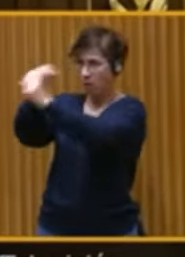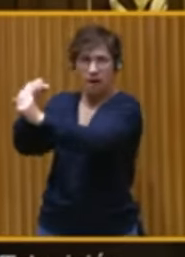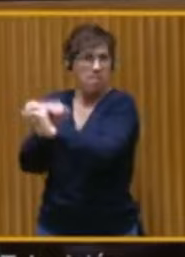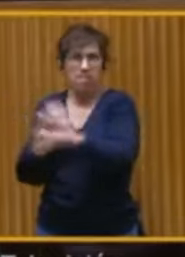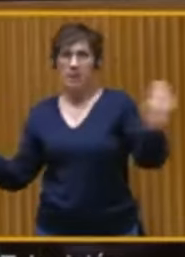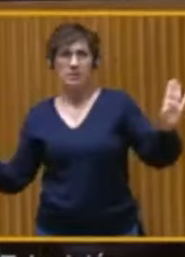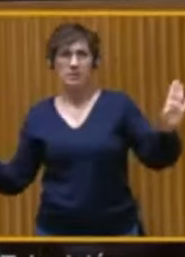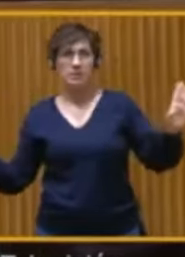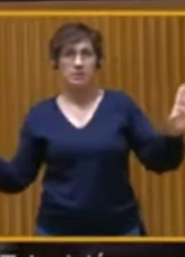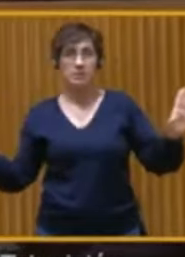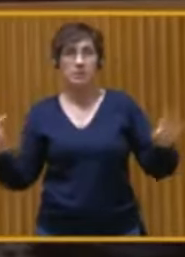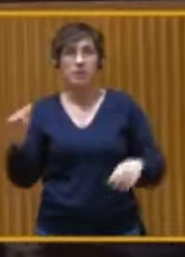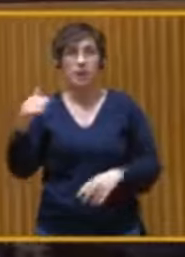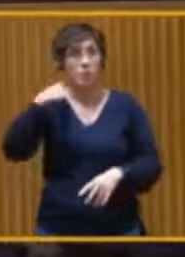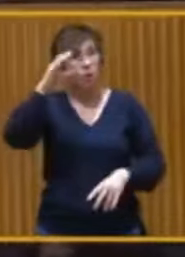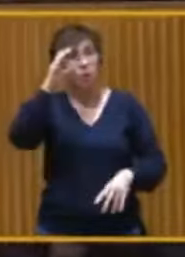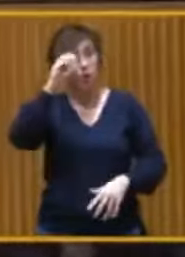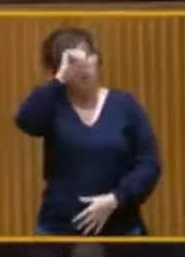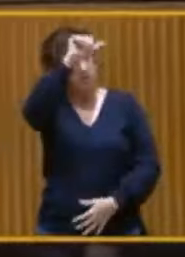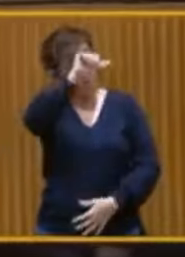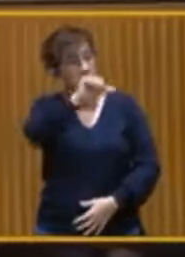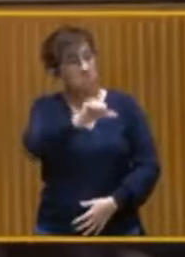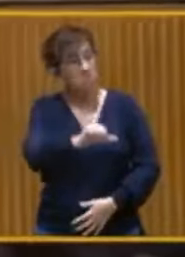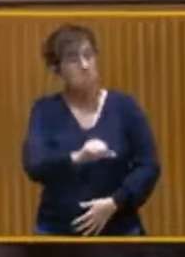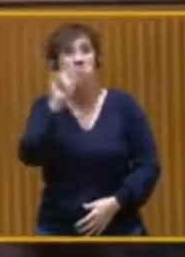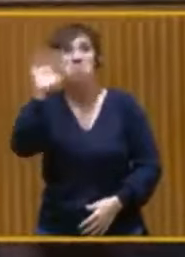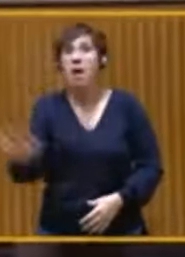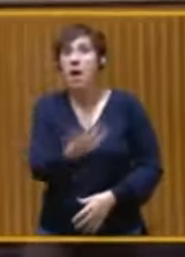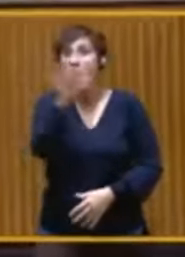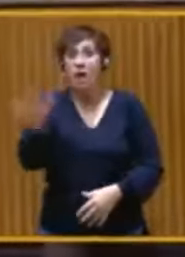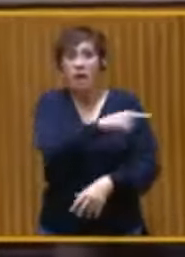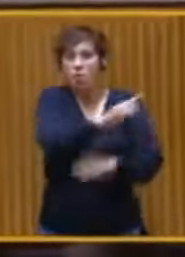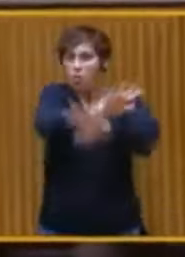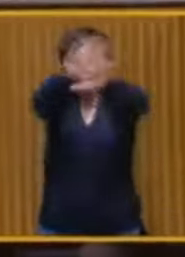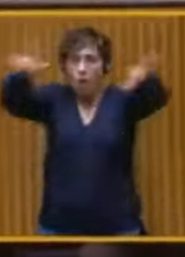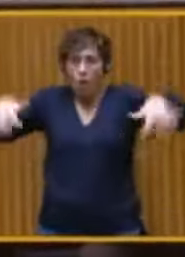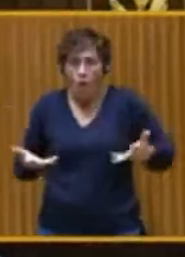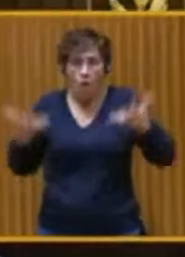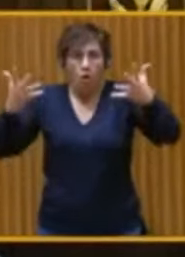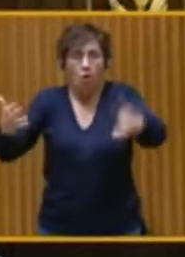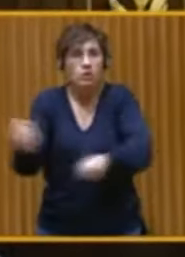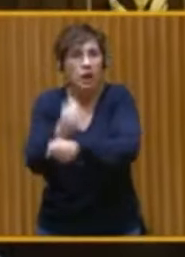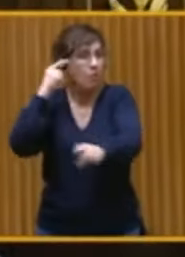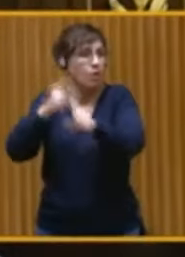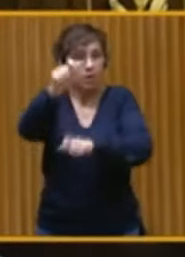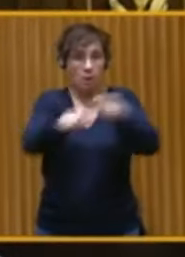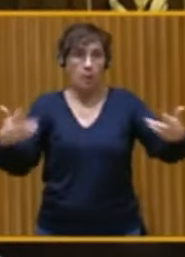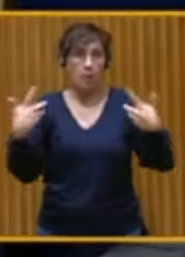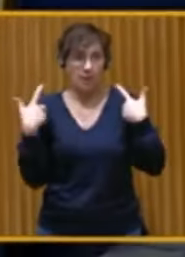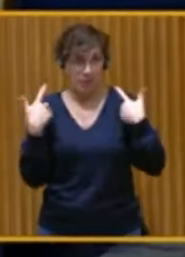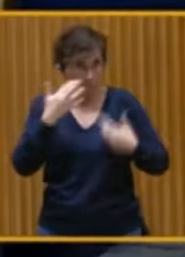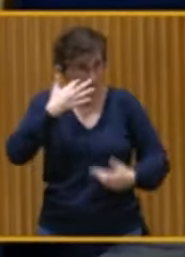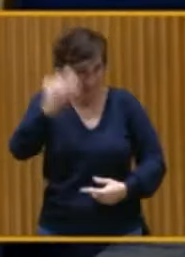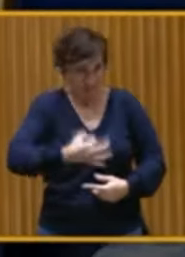Escuchándole parece haber hecho todo por las víctimas, señor Sánchez, pero hasta en ese momento